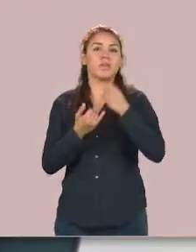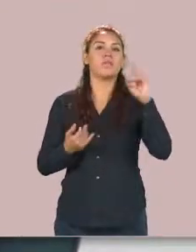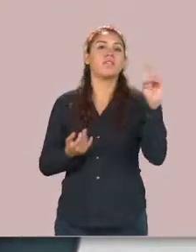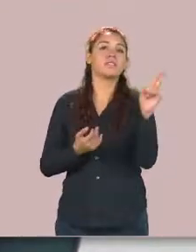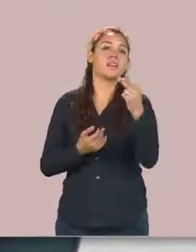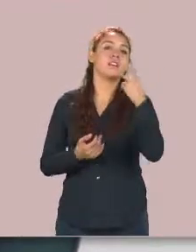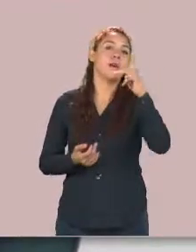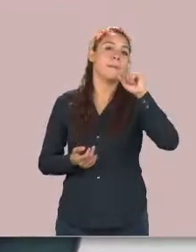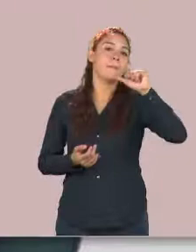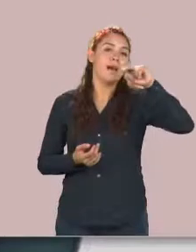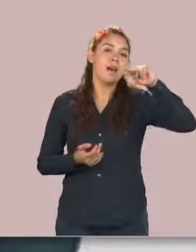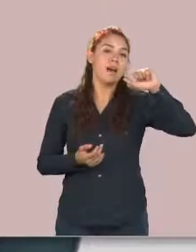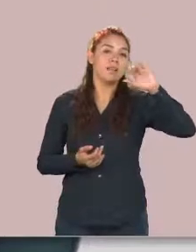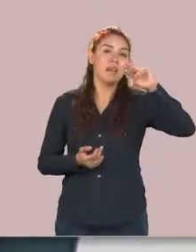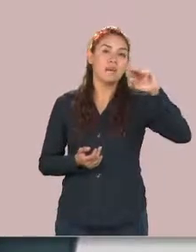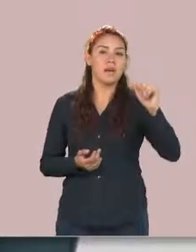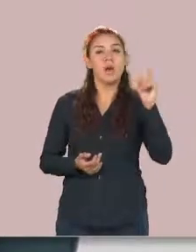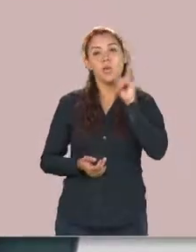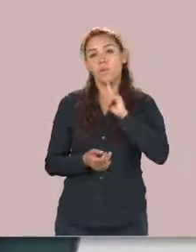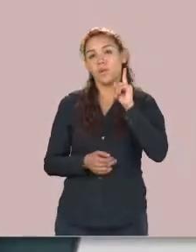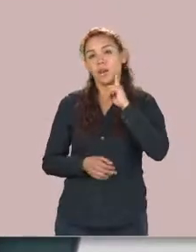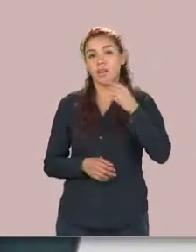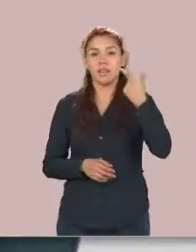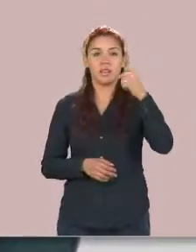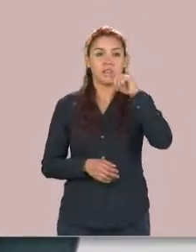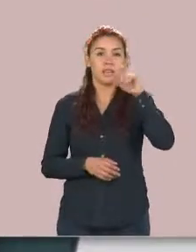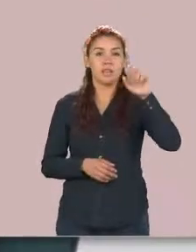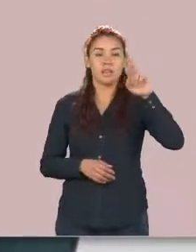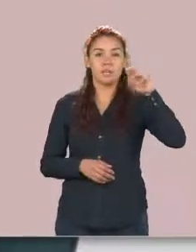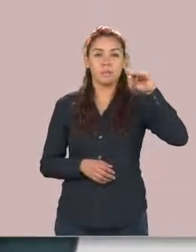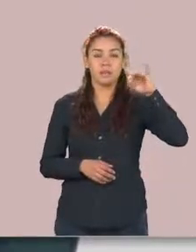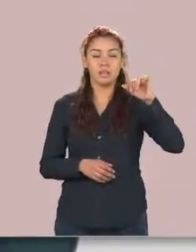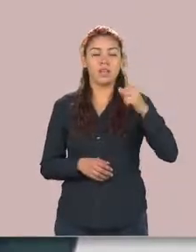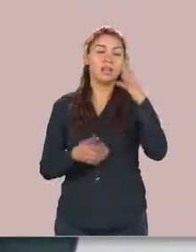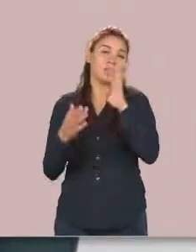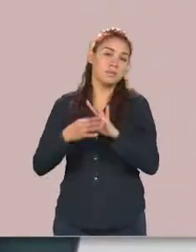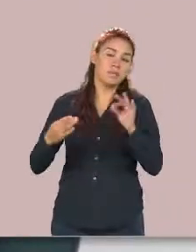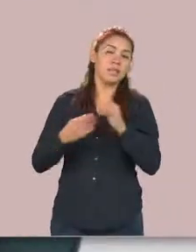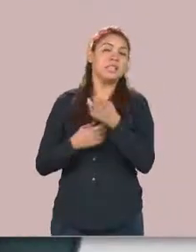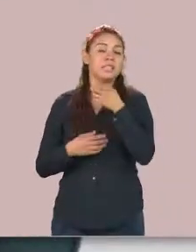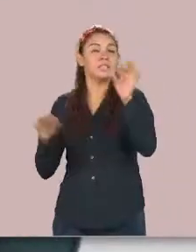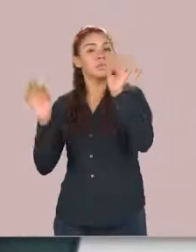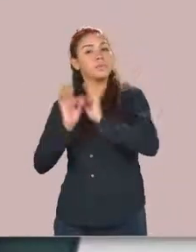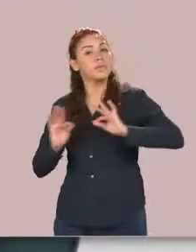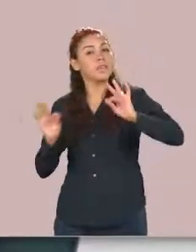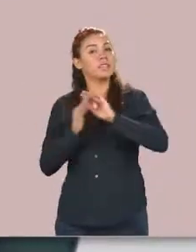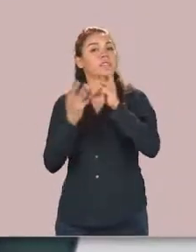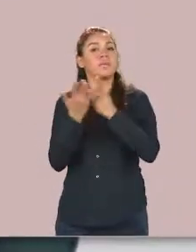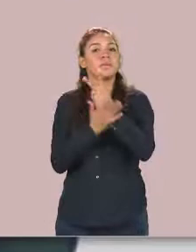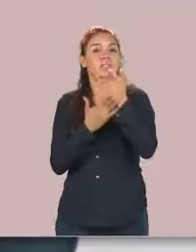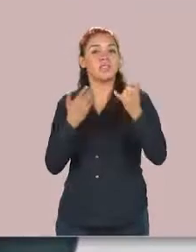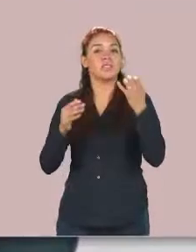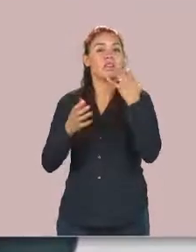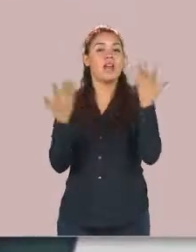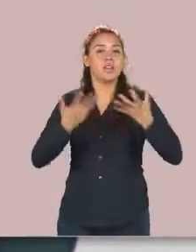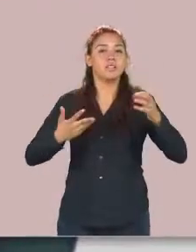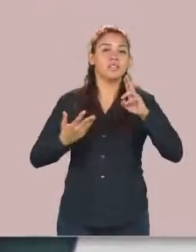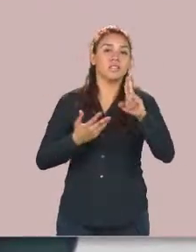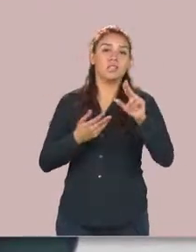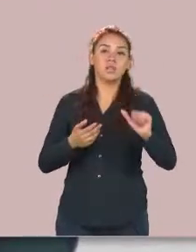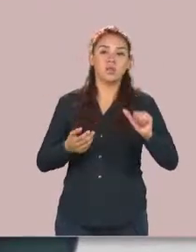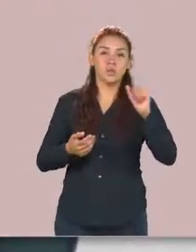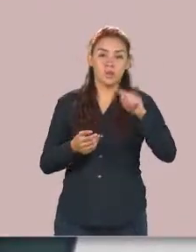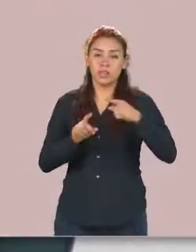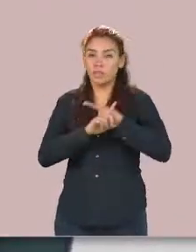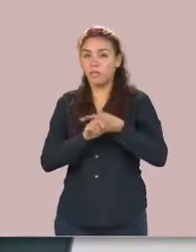investigadora Guillermina de la Cruz Jiménez Godínez dijo que esta labor es parte de los proyectos que en materia de investigación social han realizado en diferentes